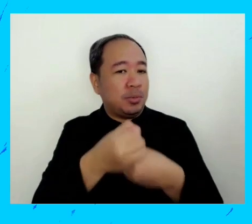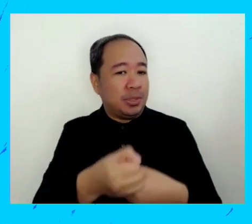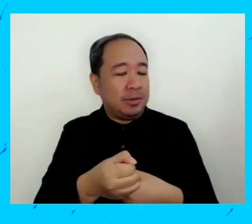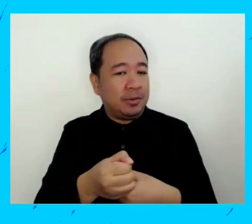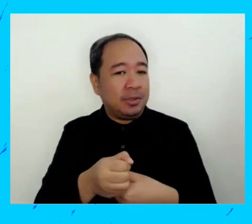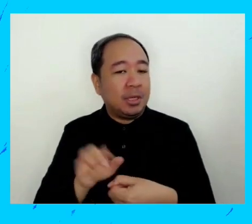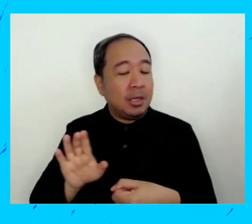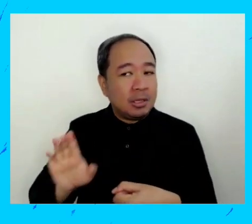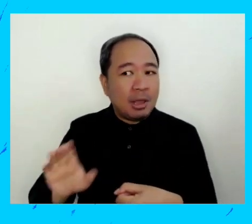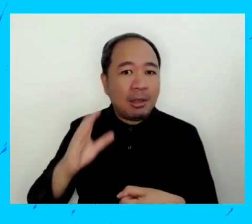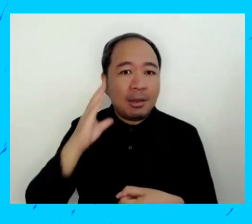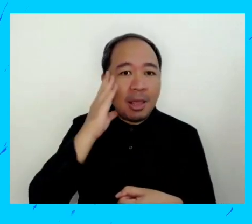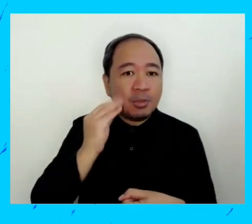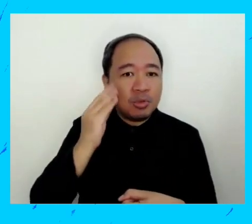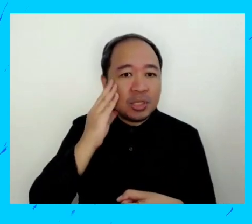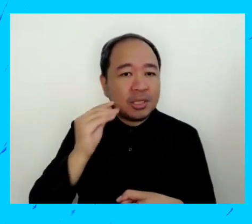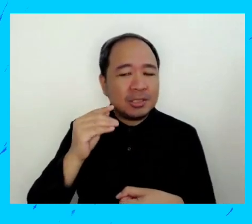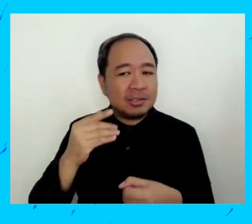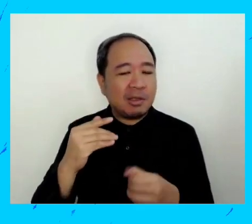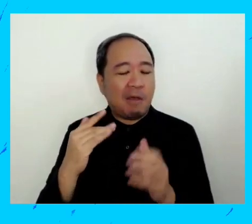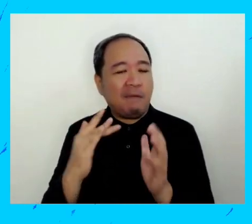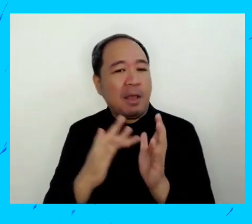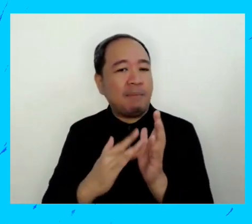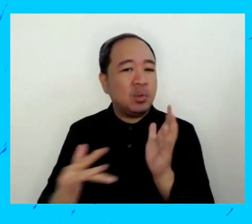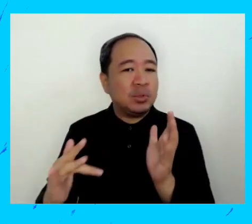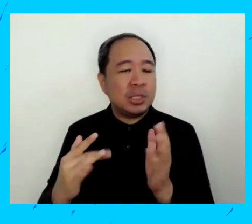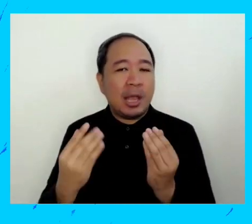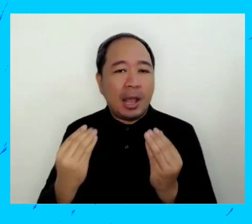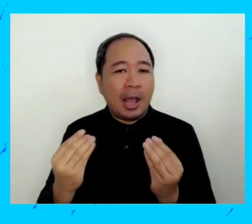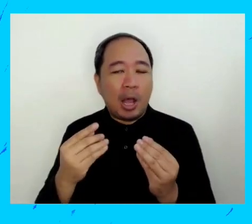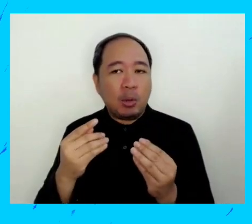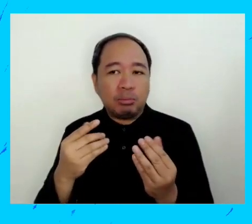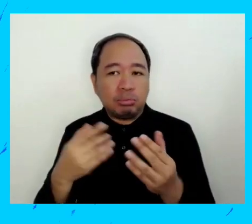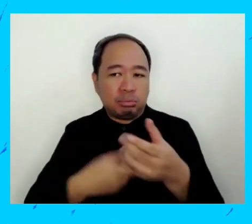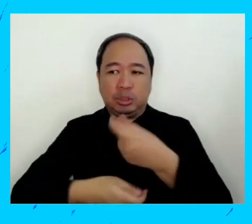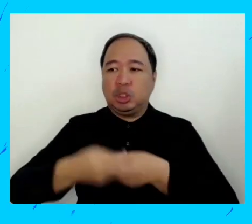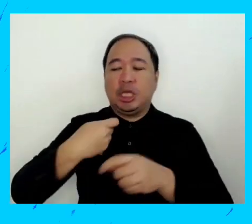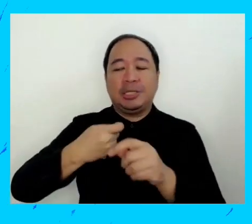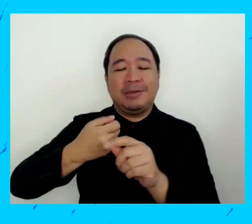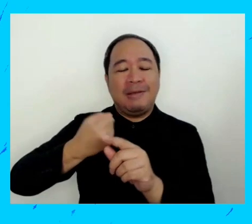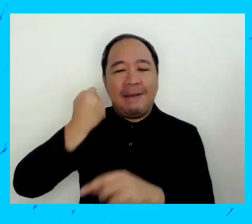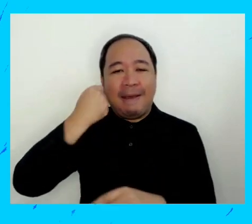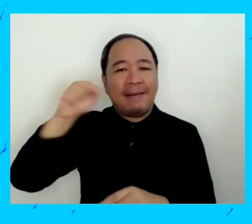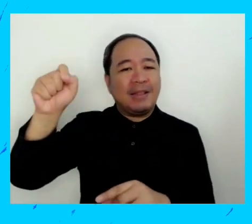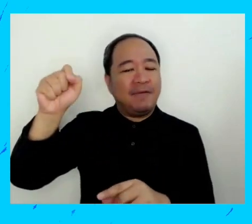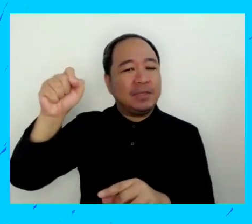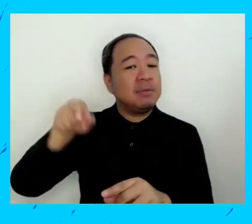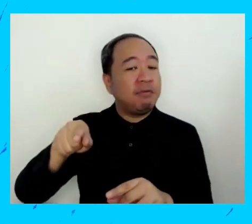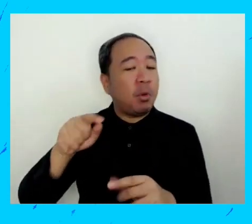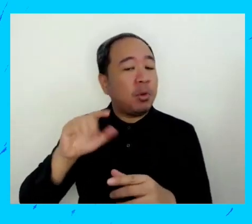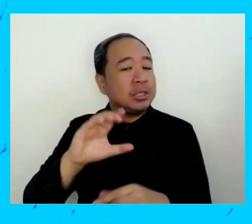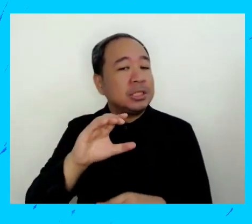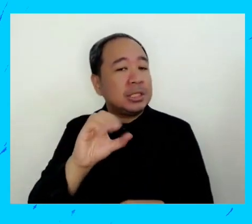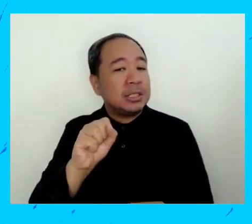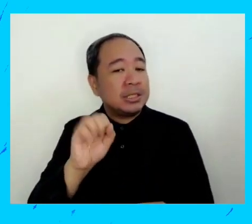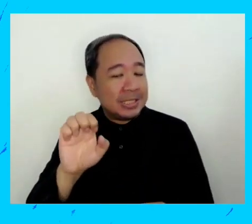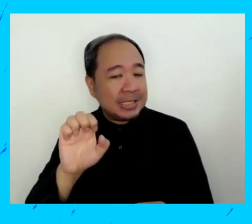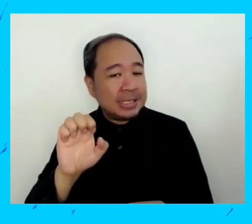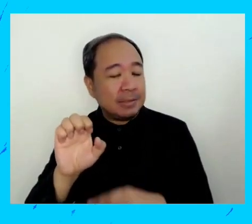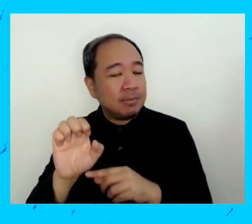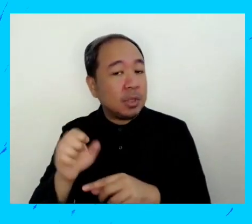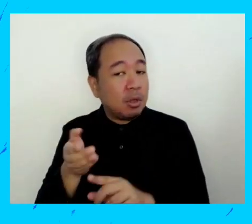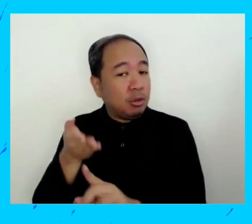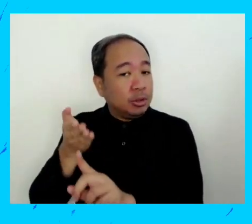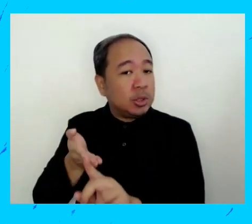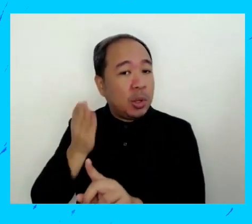femenina principalmente con personal y cómo se utilizó sus experiencias de abuso para poder empoderar el activismo para